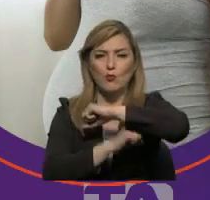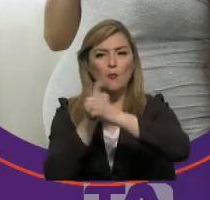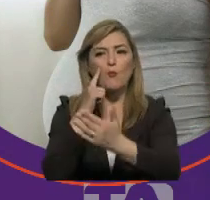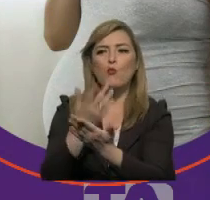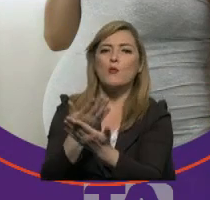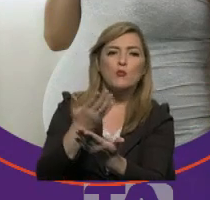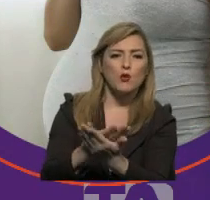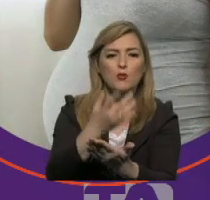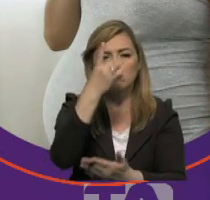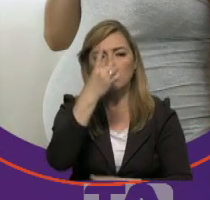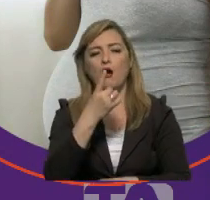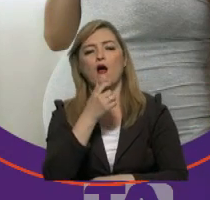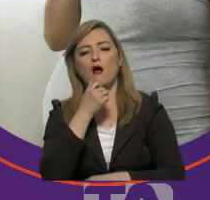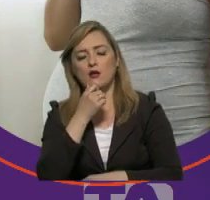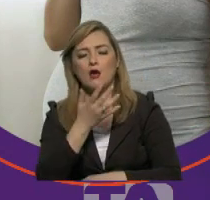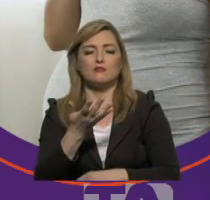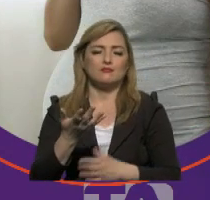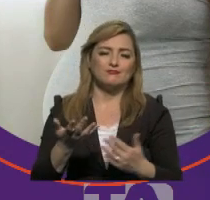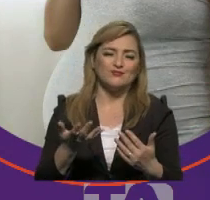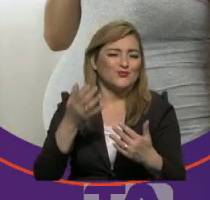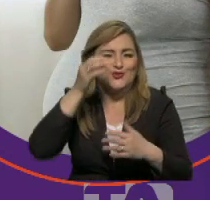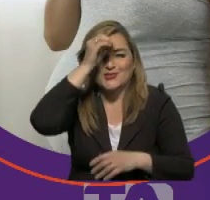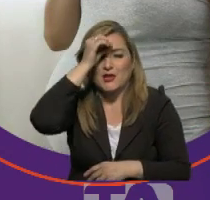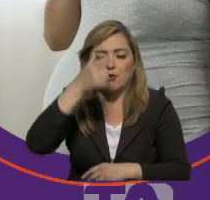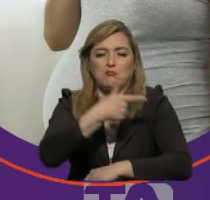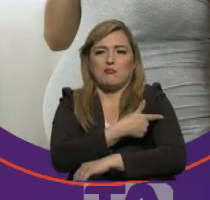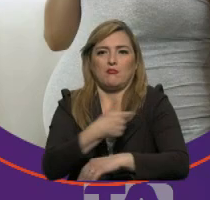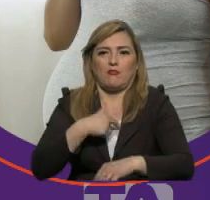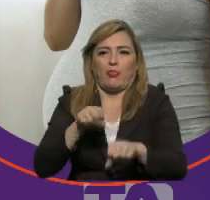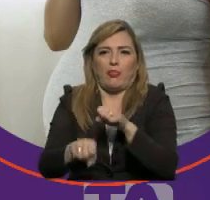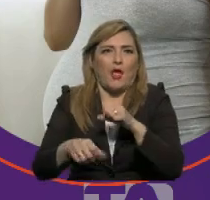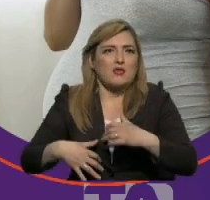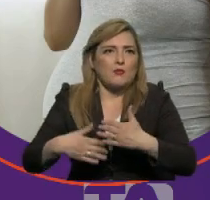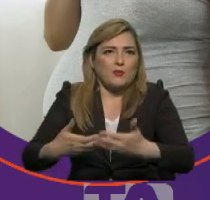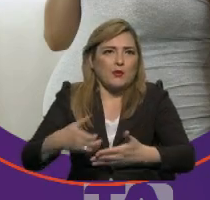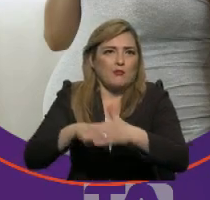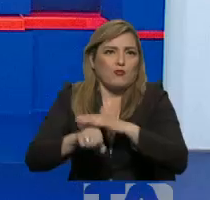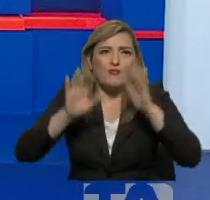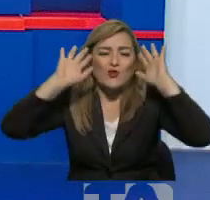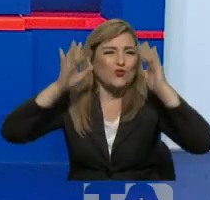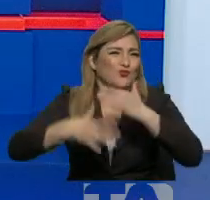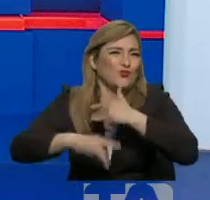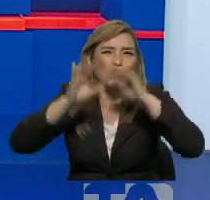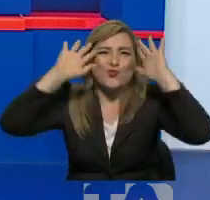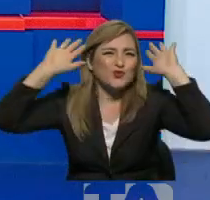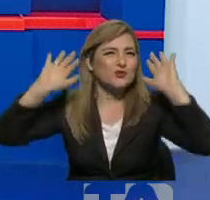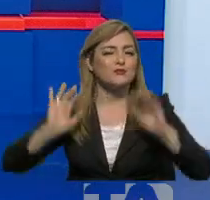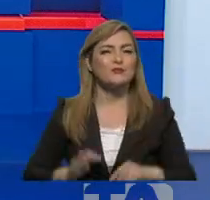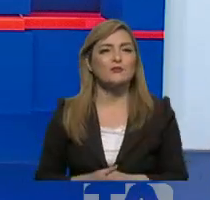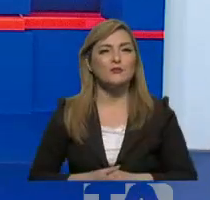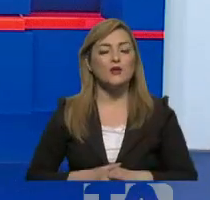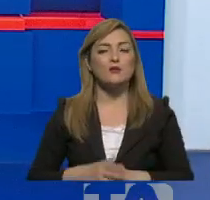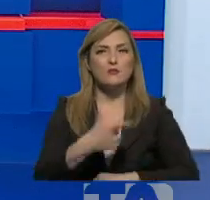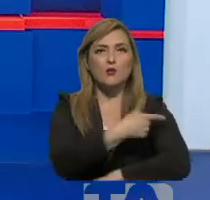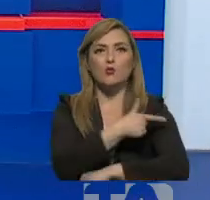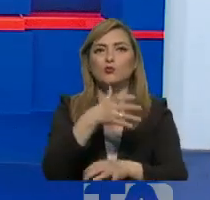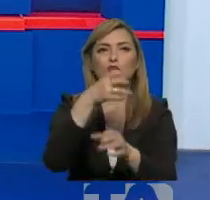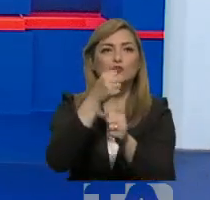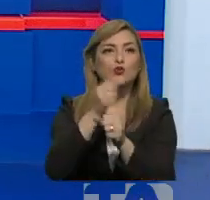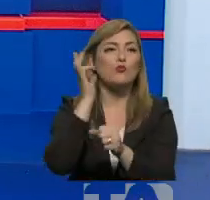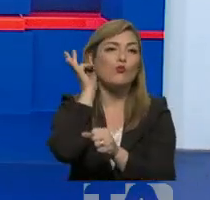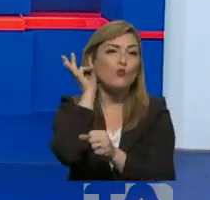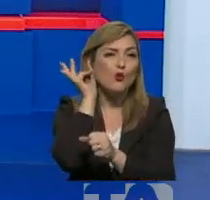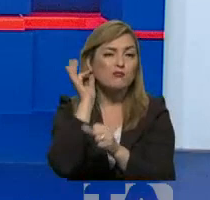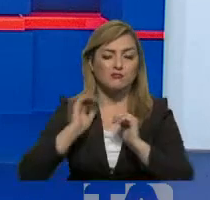decisiones y no sabemos si es que podrían o no ser perjudiciales. Sin embargo, en general las vacunas son sumamente seguras de